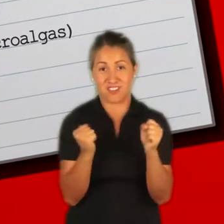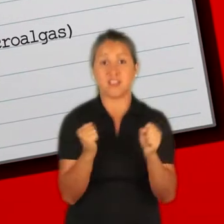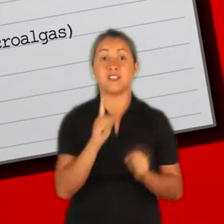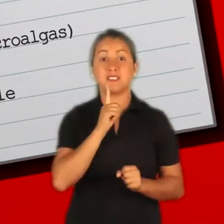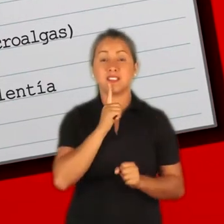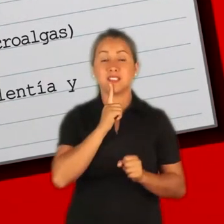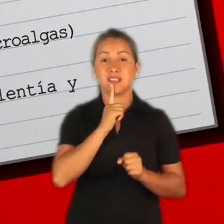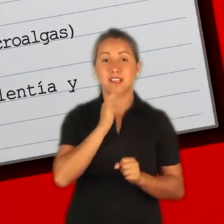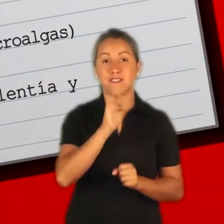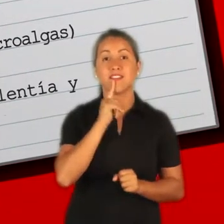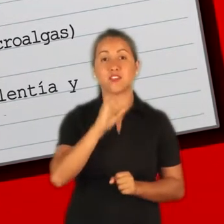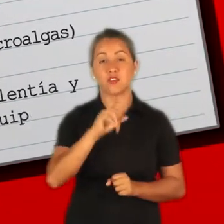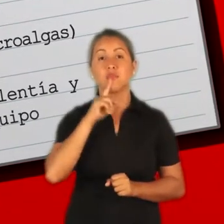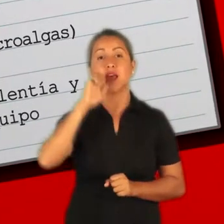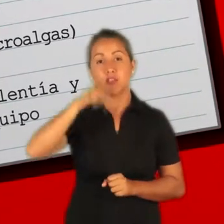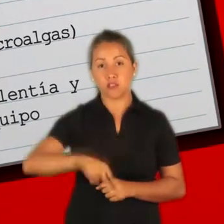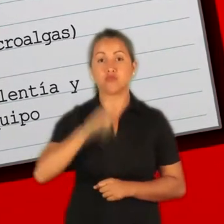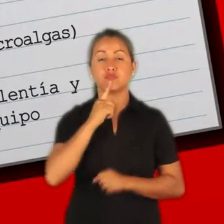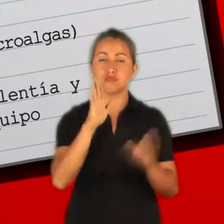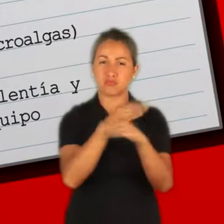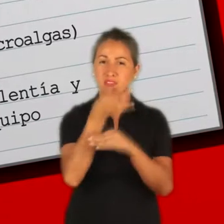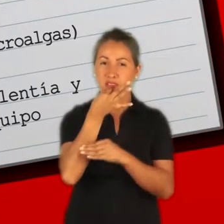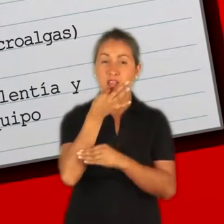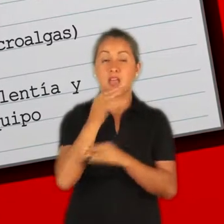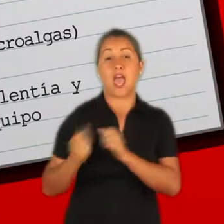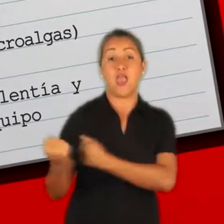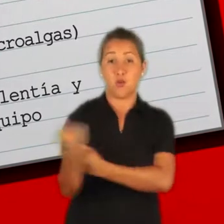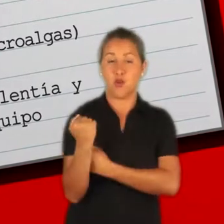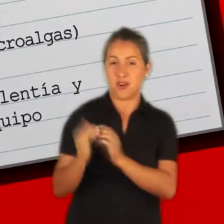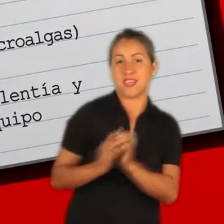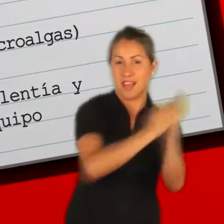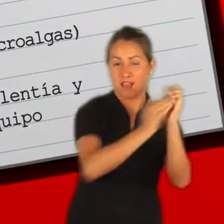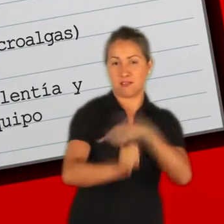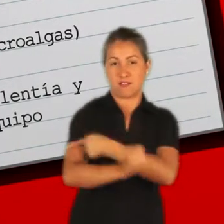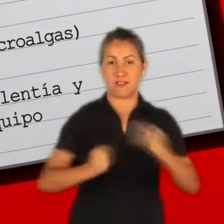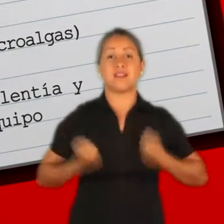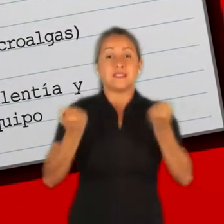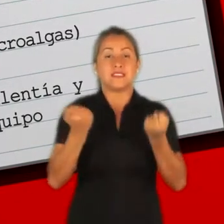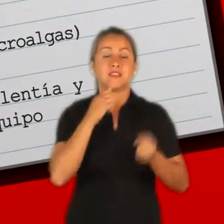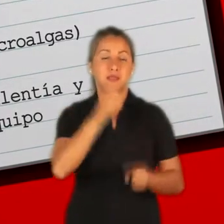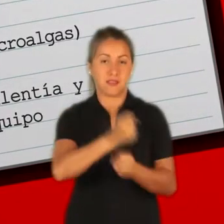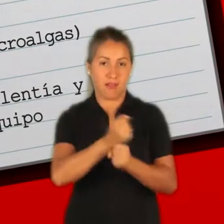fitoplancton. Hoy me ayudó con su liderazgo, valentía y trabajo en equipo.